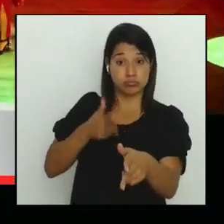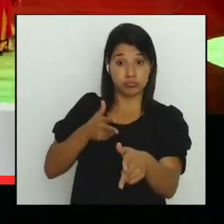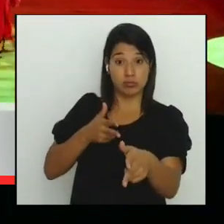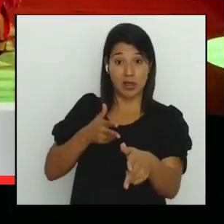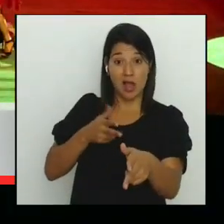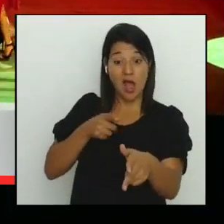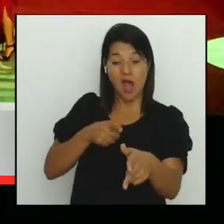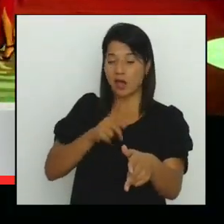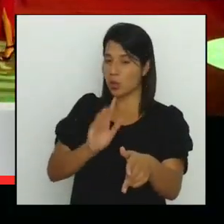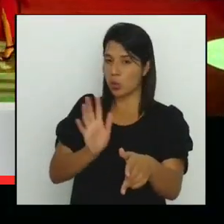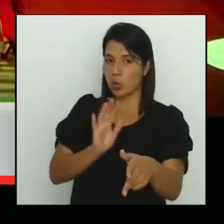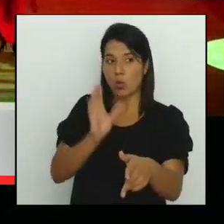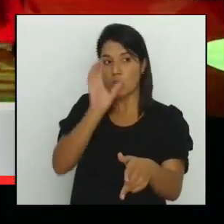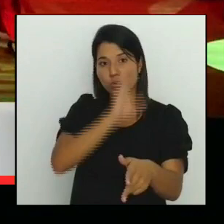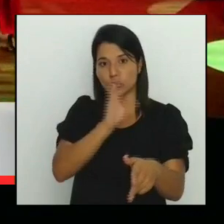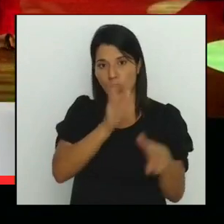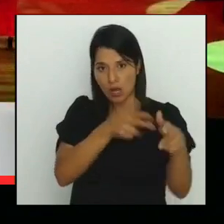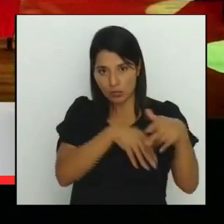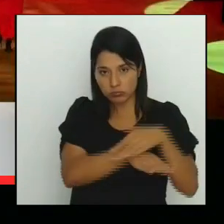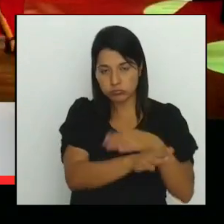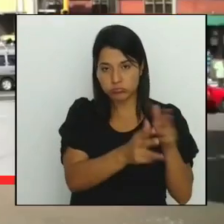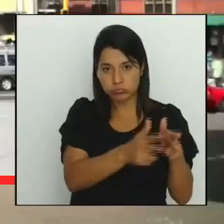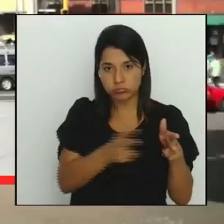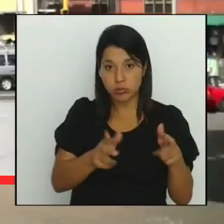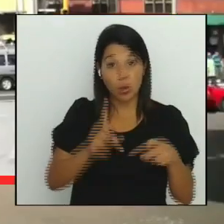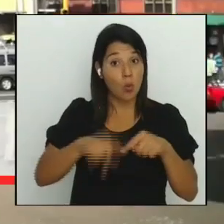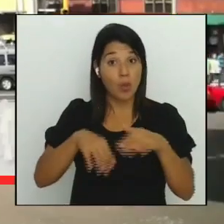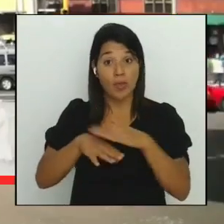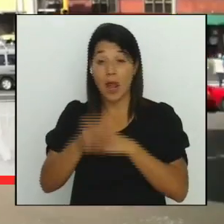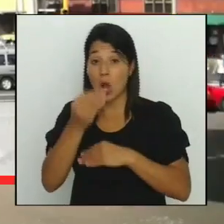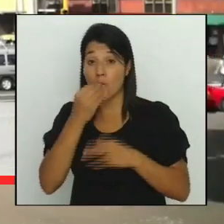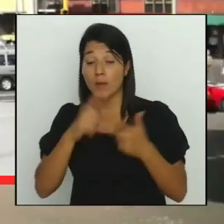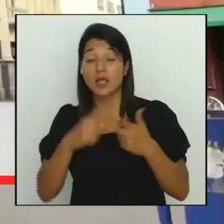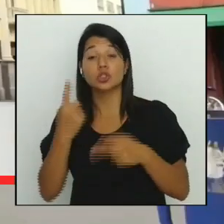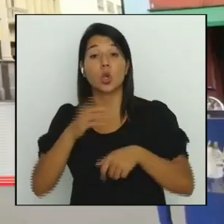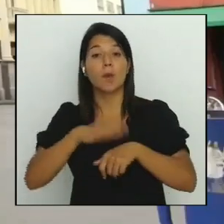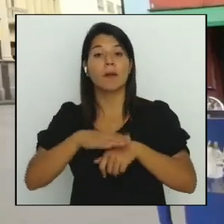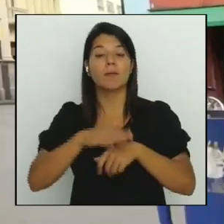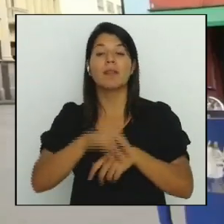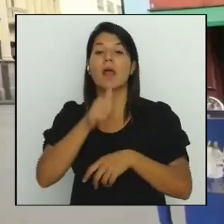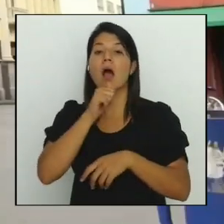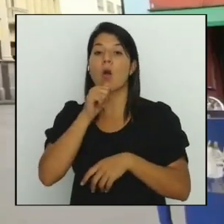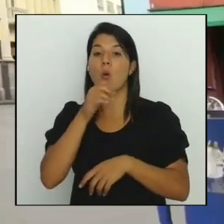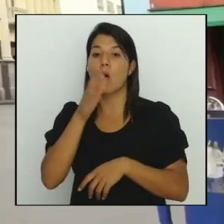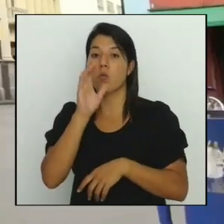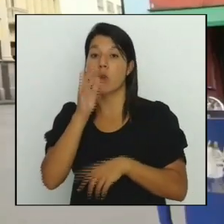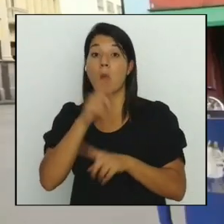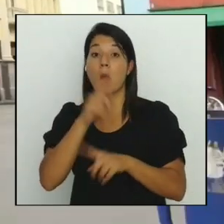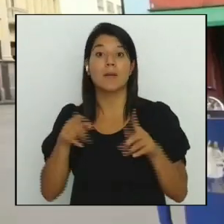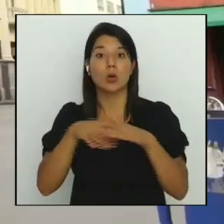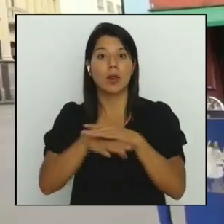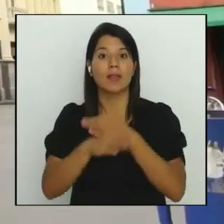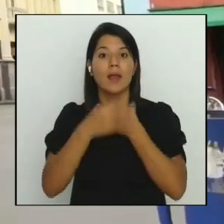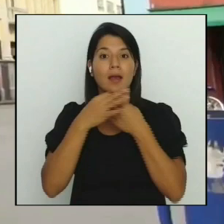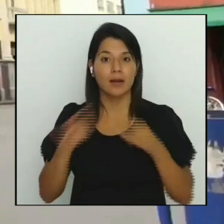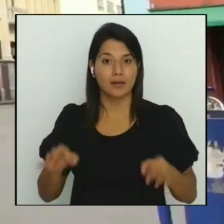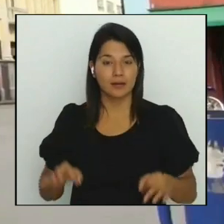ingresar con alimentos y solo se permite agua embotellada pero la entrada es completamente gratis